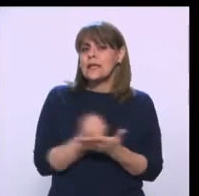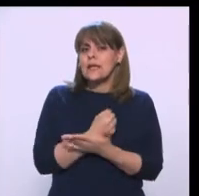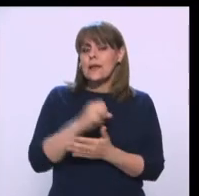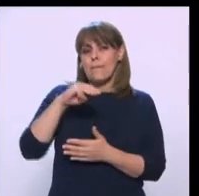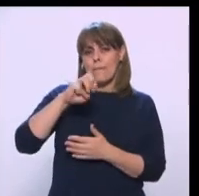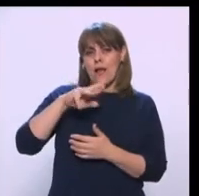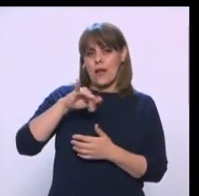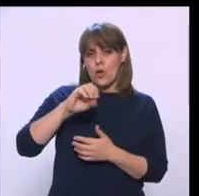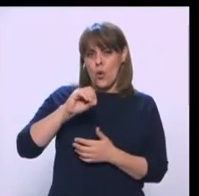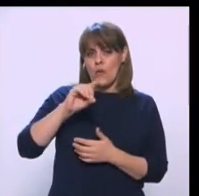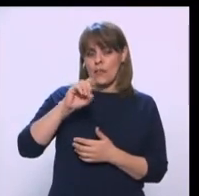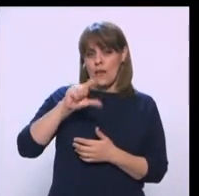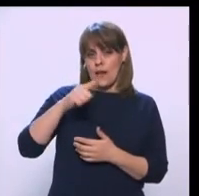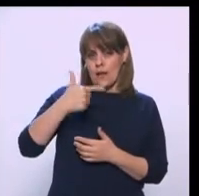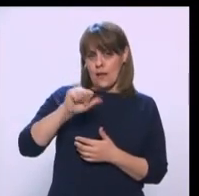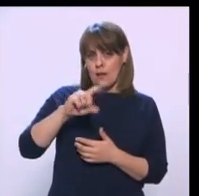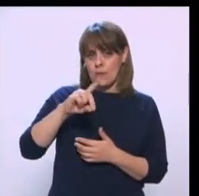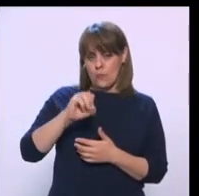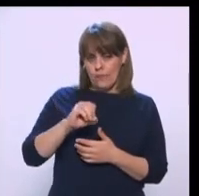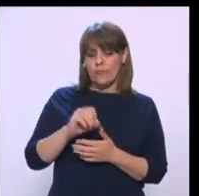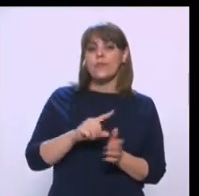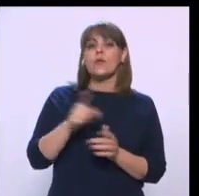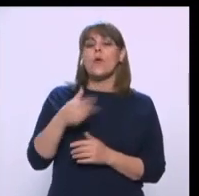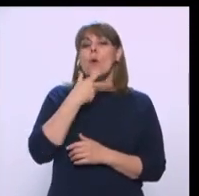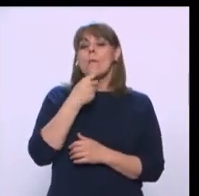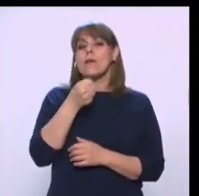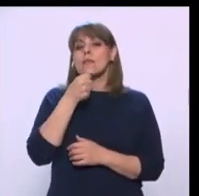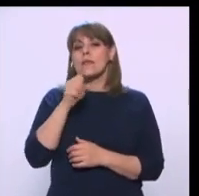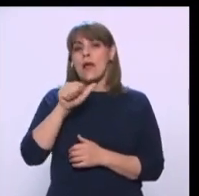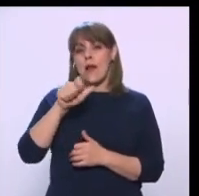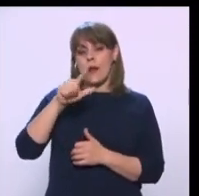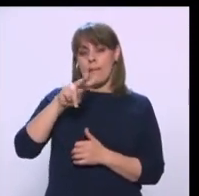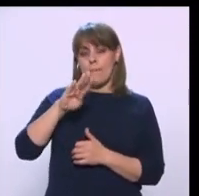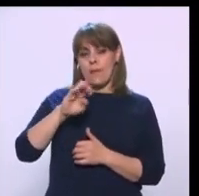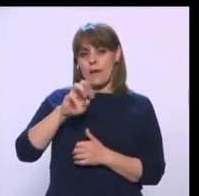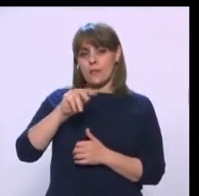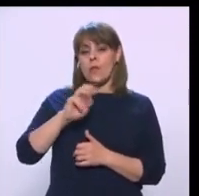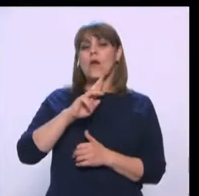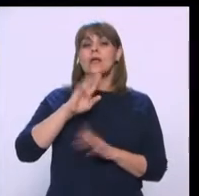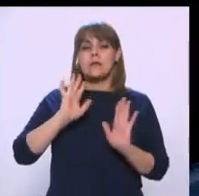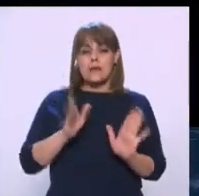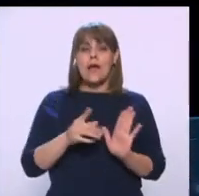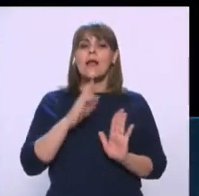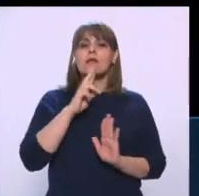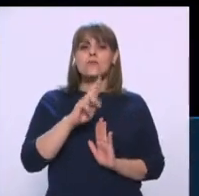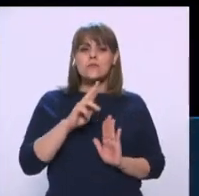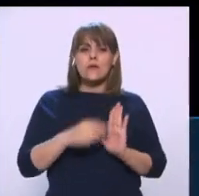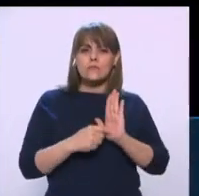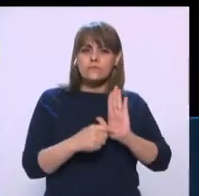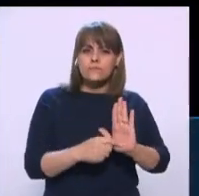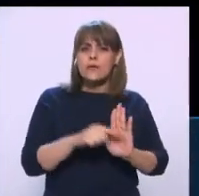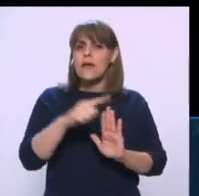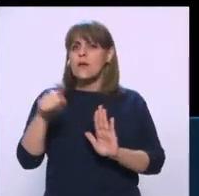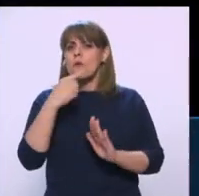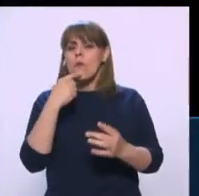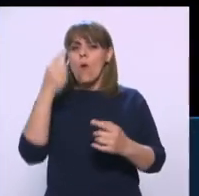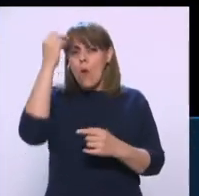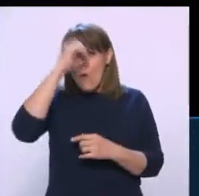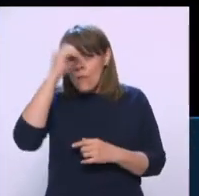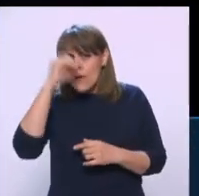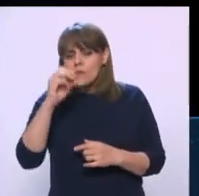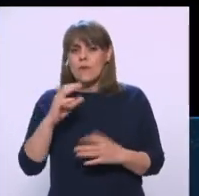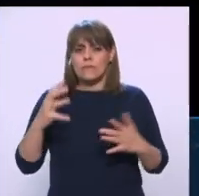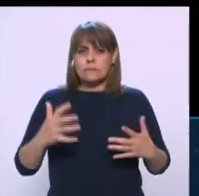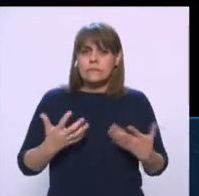Delgado Alberto Álvarez, nuestro compañero Tiene los detalles sobre los resultados Y lo que se ha dicho en torno al tema ¿Cuáles fueron las